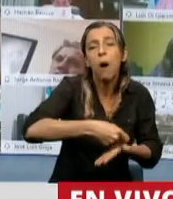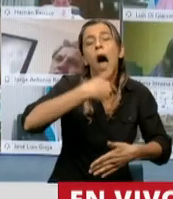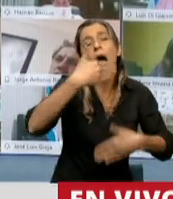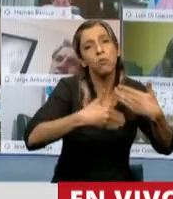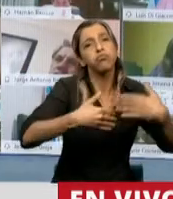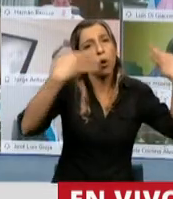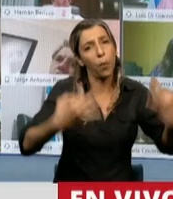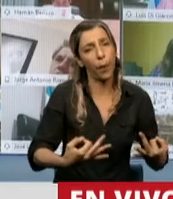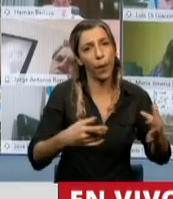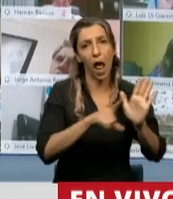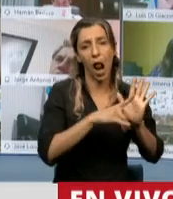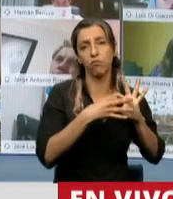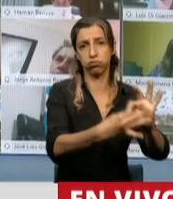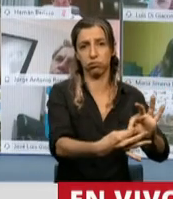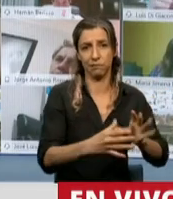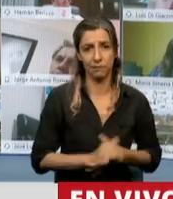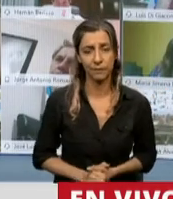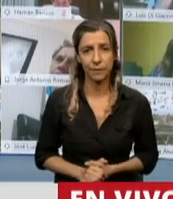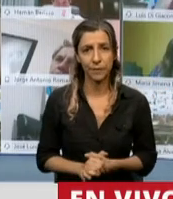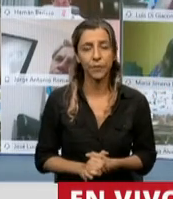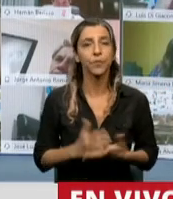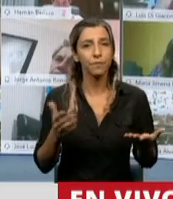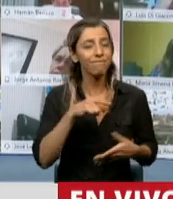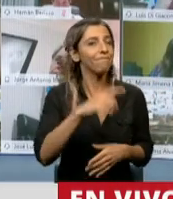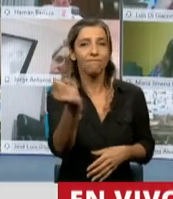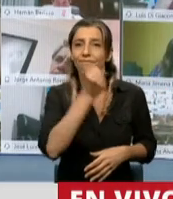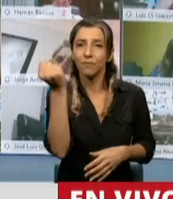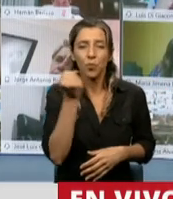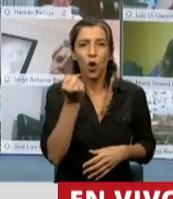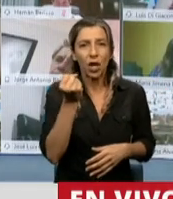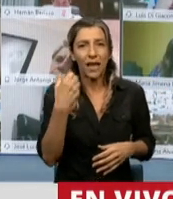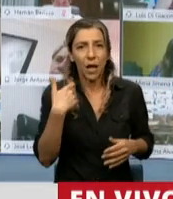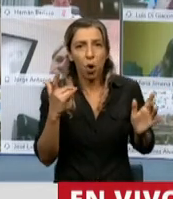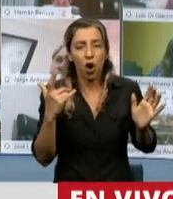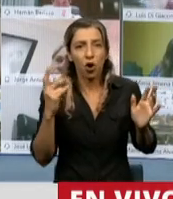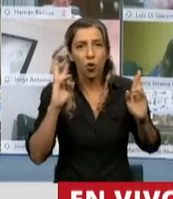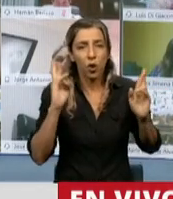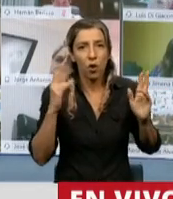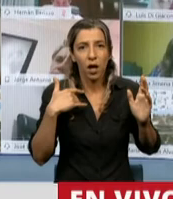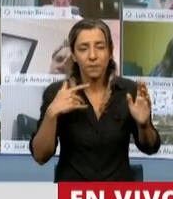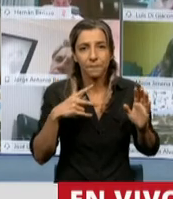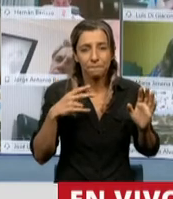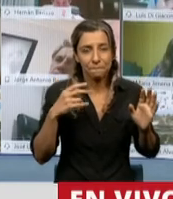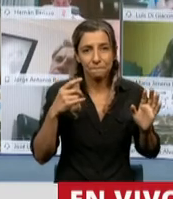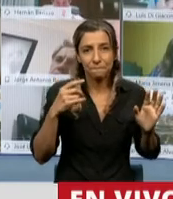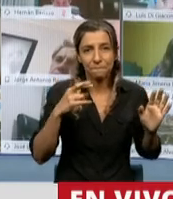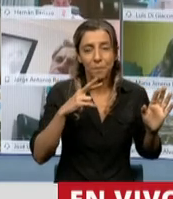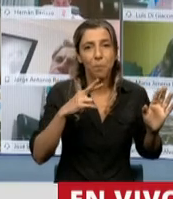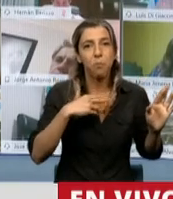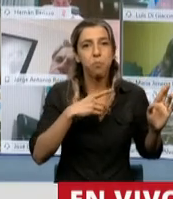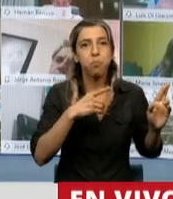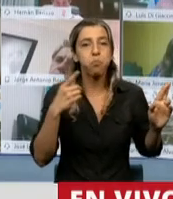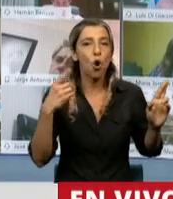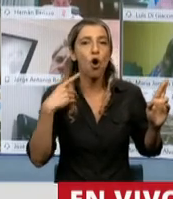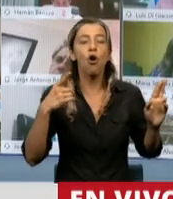políticas públicas imprescindibles. En caso de emergencia... ...toda la información parlamentaria... ...que dar este